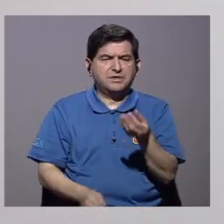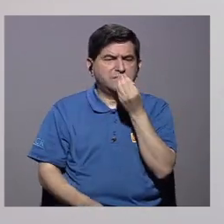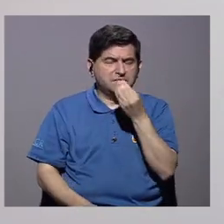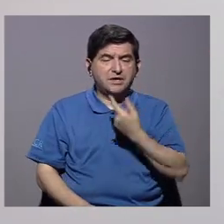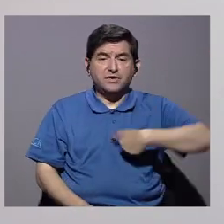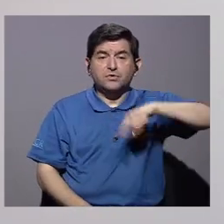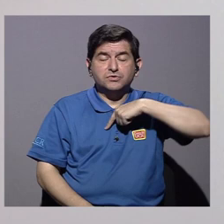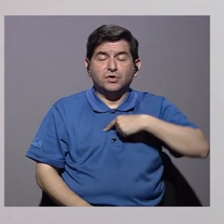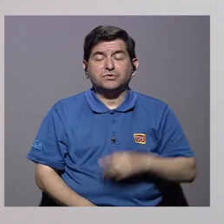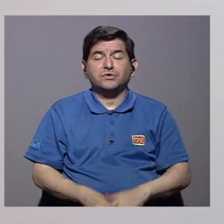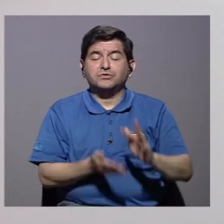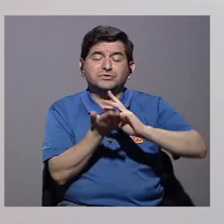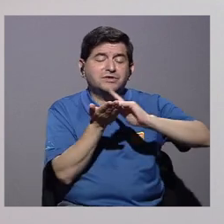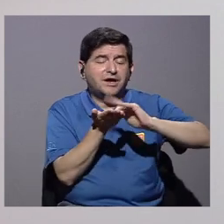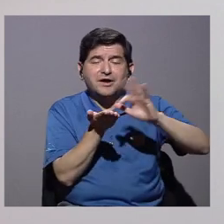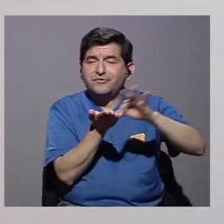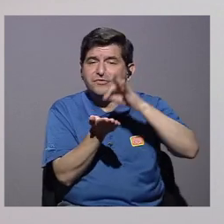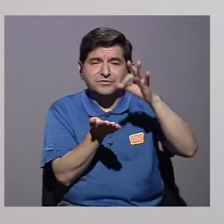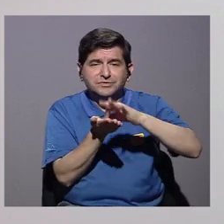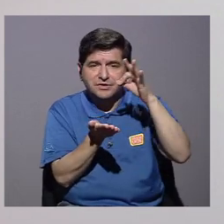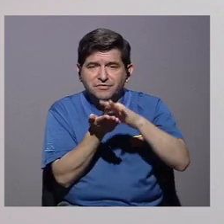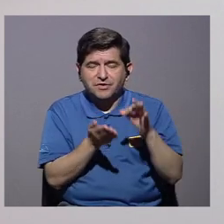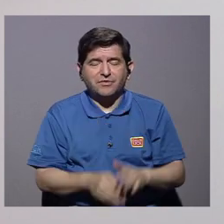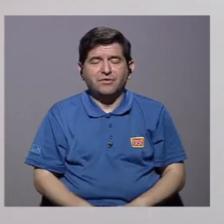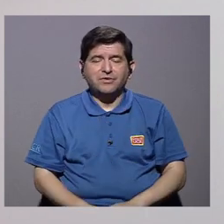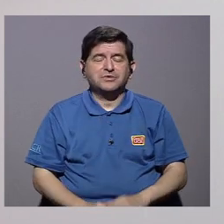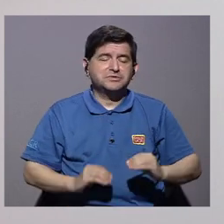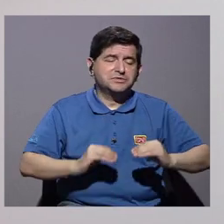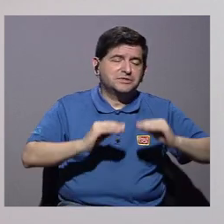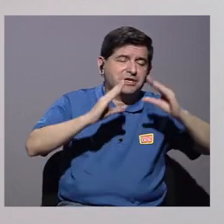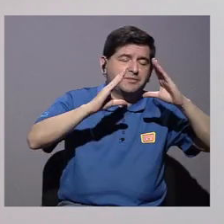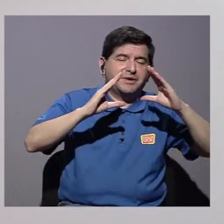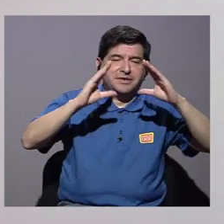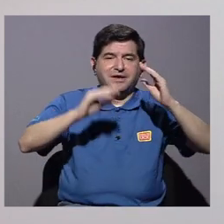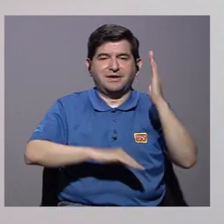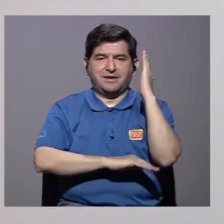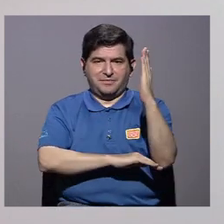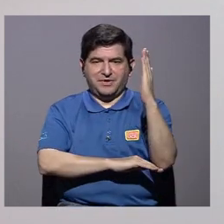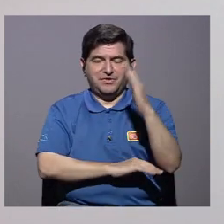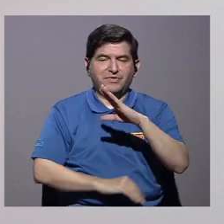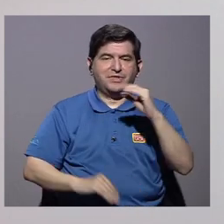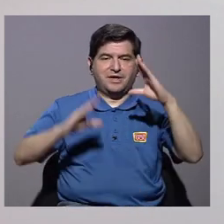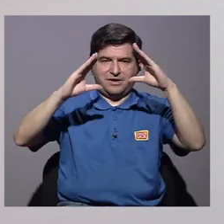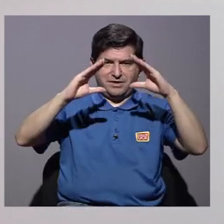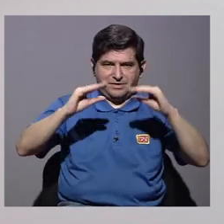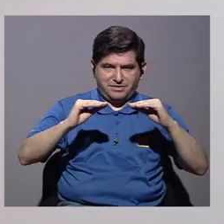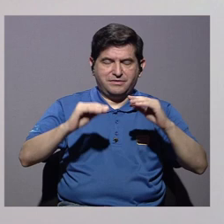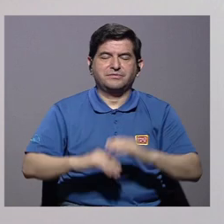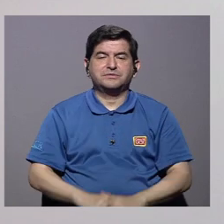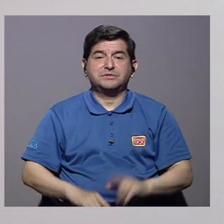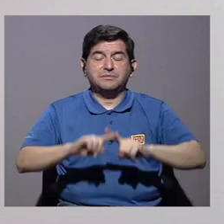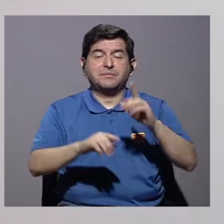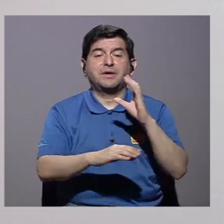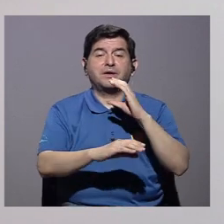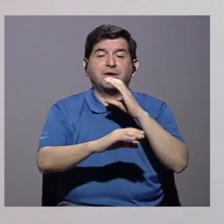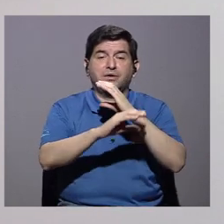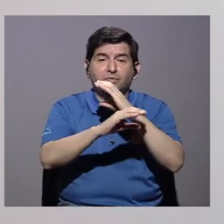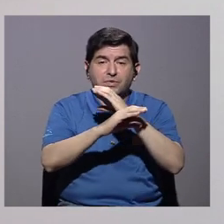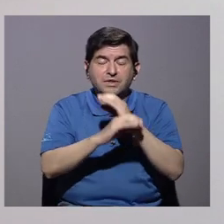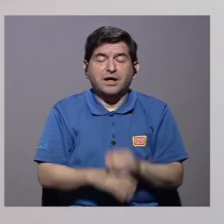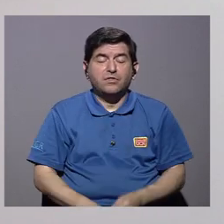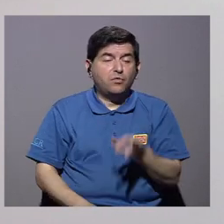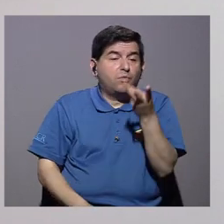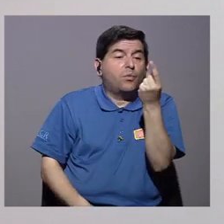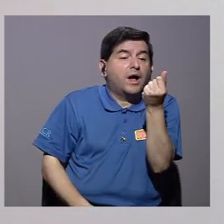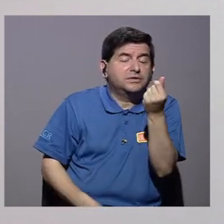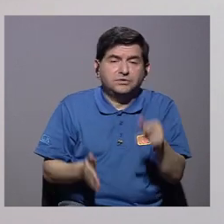Esto no es de extrañar para la dieta del tico, porque nuestra dieta es a base de arroz y frijoles. Comemos arroz y frijoles al desayuno, al almuerzo y a la